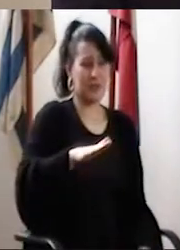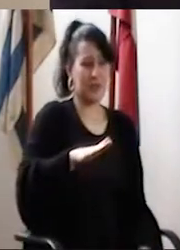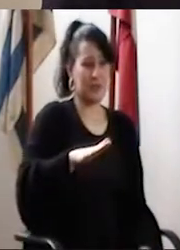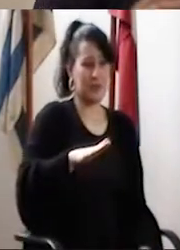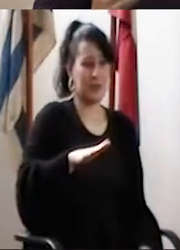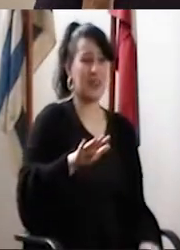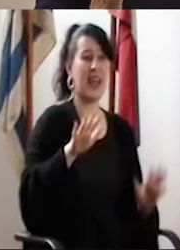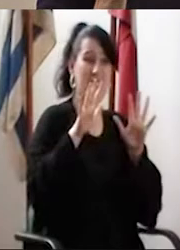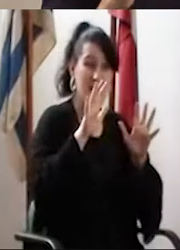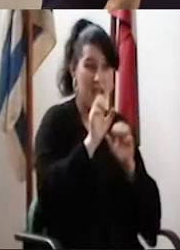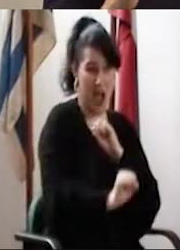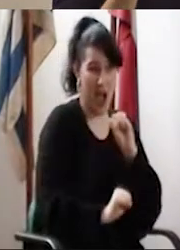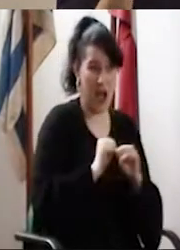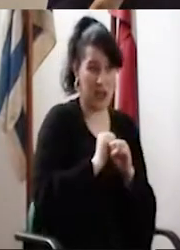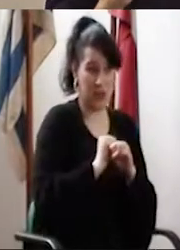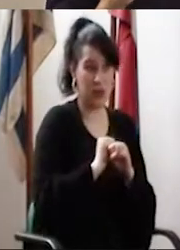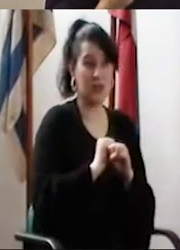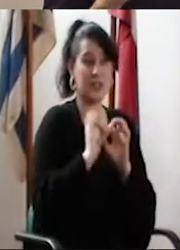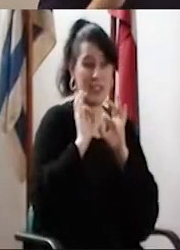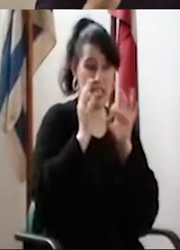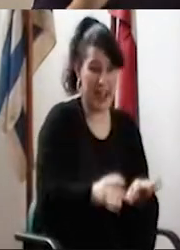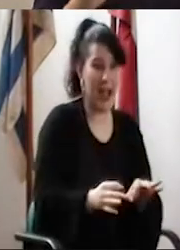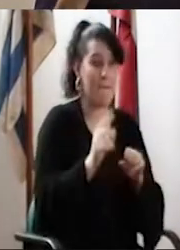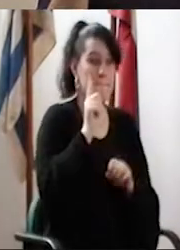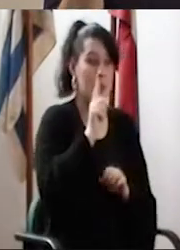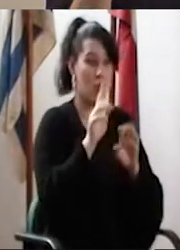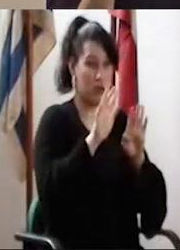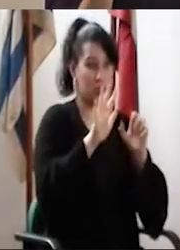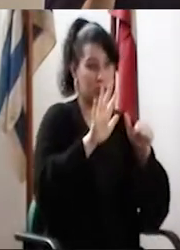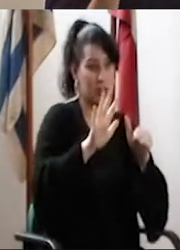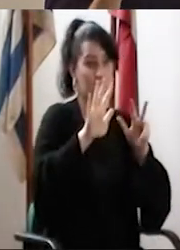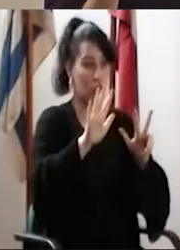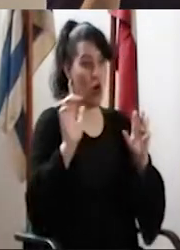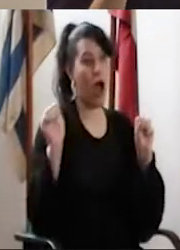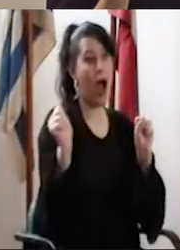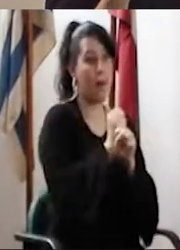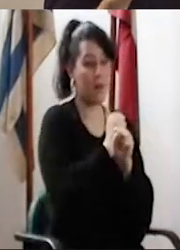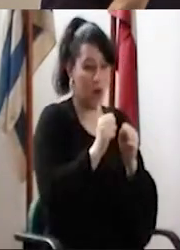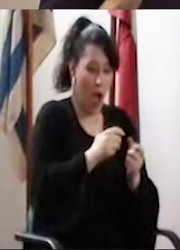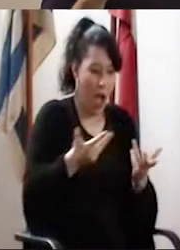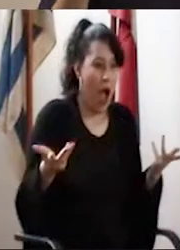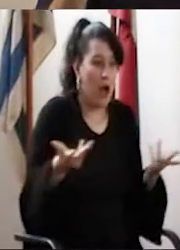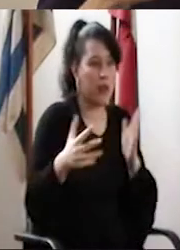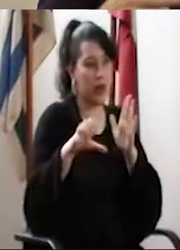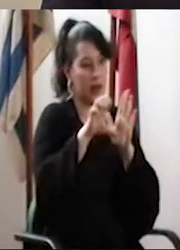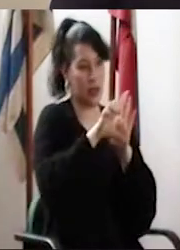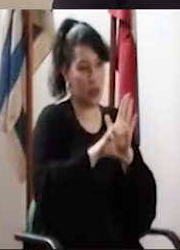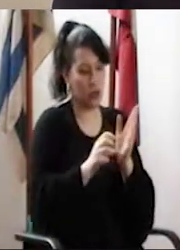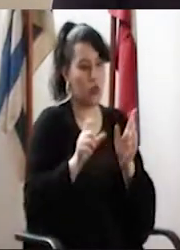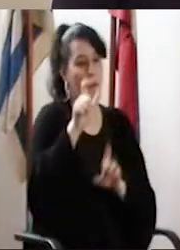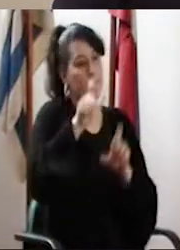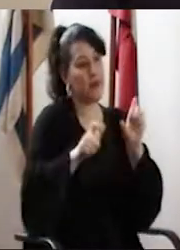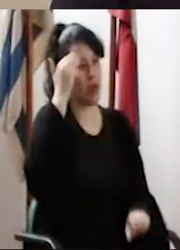yiquito, le llevó 10 años. Recién en el 68 se aprobó el actual